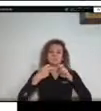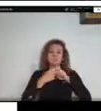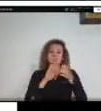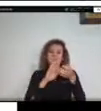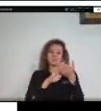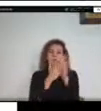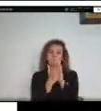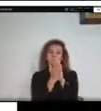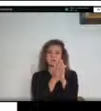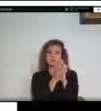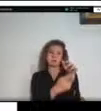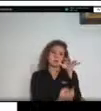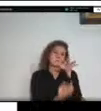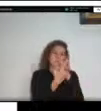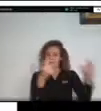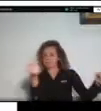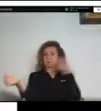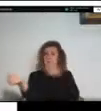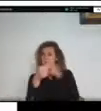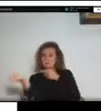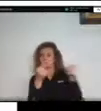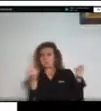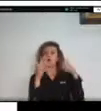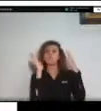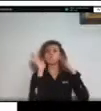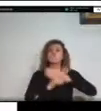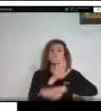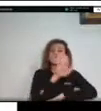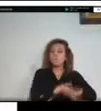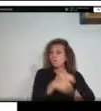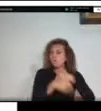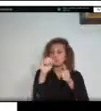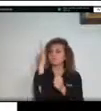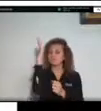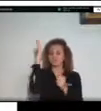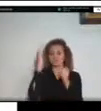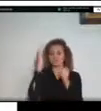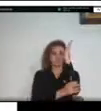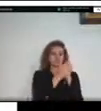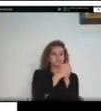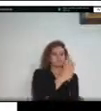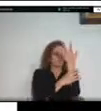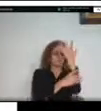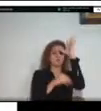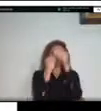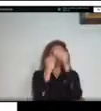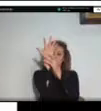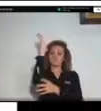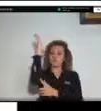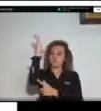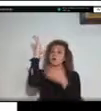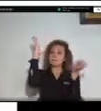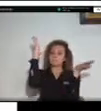puesto a nivel nacional y una de las maneras de deforestar es por medio de incendios